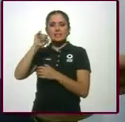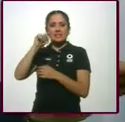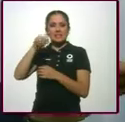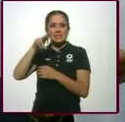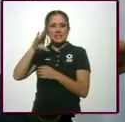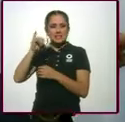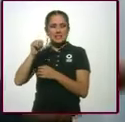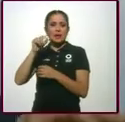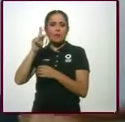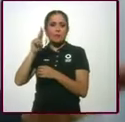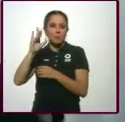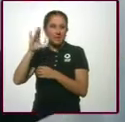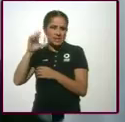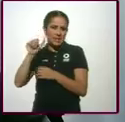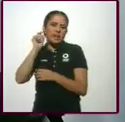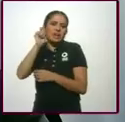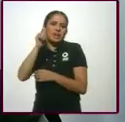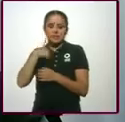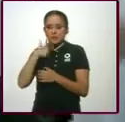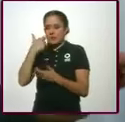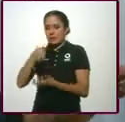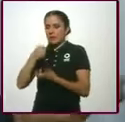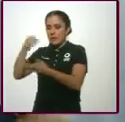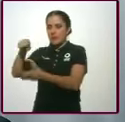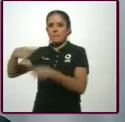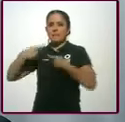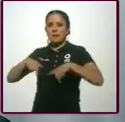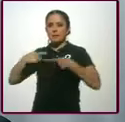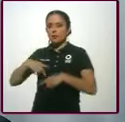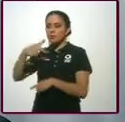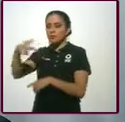premios los he entregado a gente del pueblo.